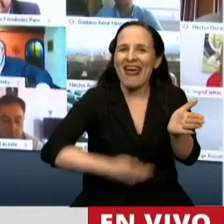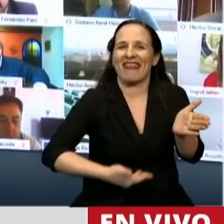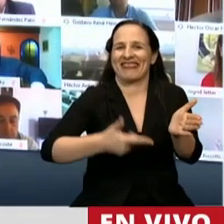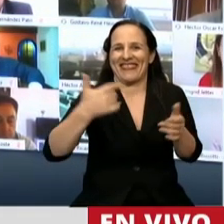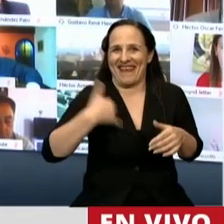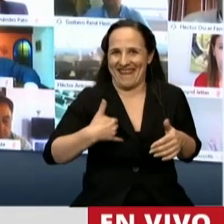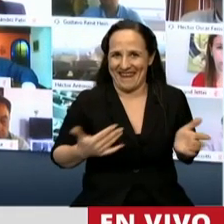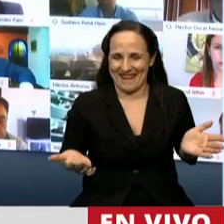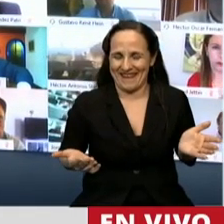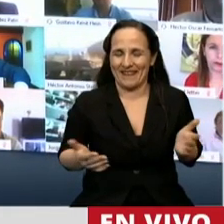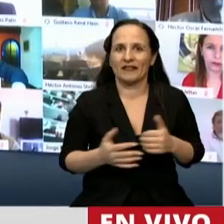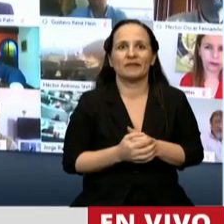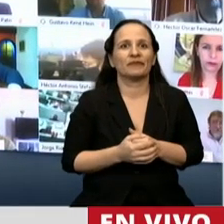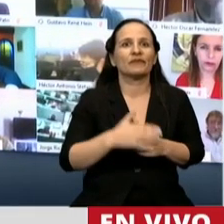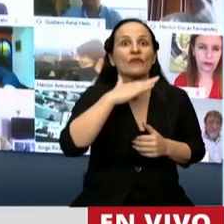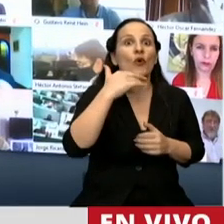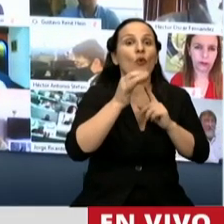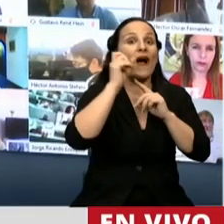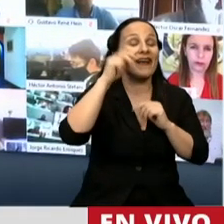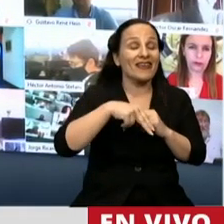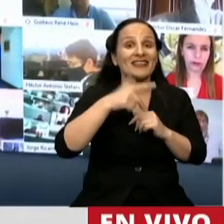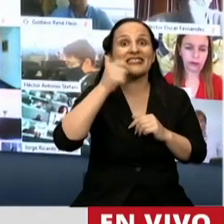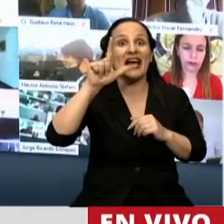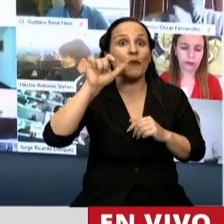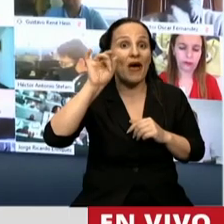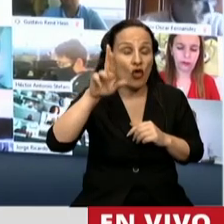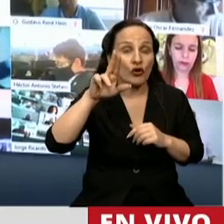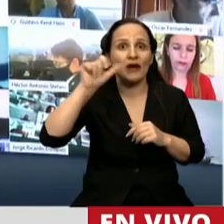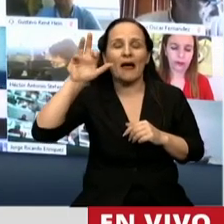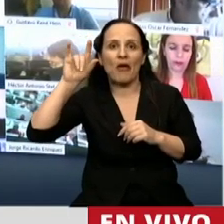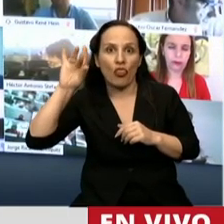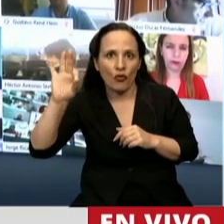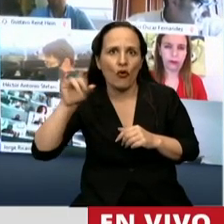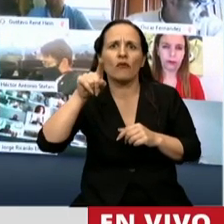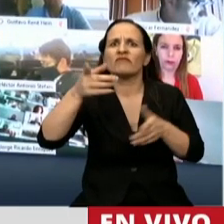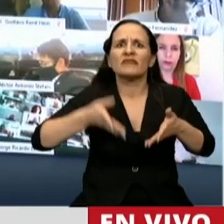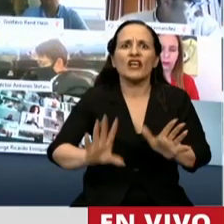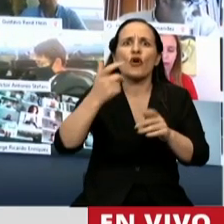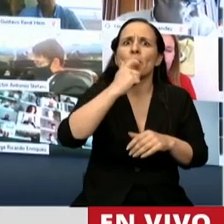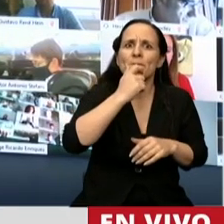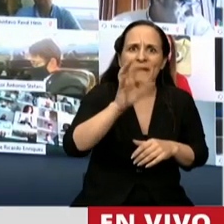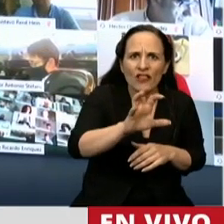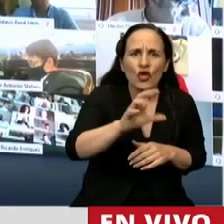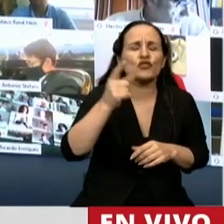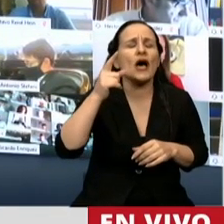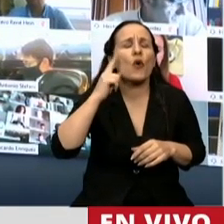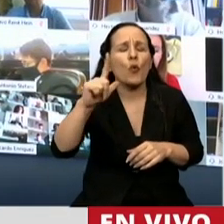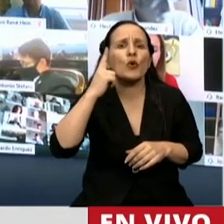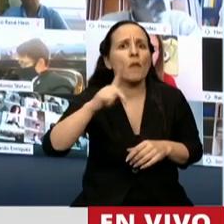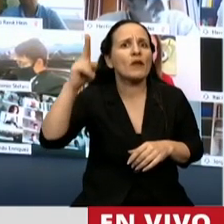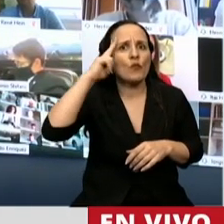Joaquín Salvador Lavado, nació en Mendoza, en julio de 1932.